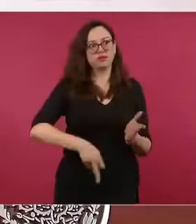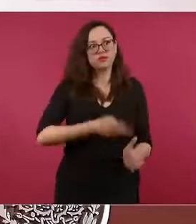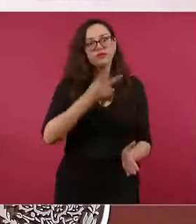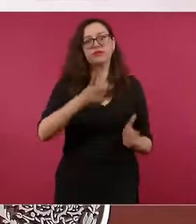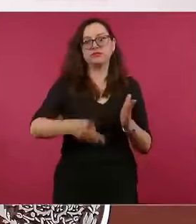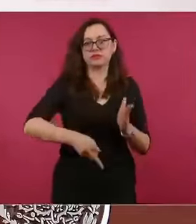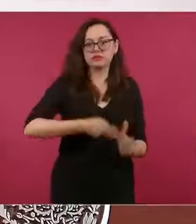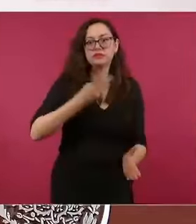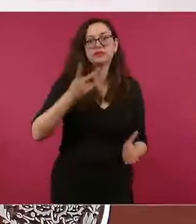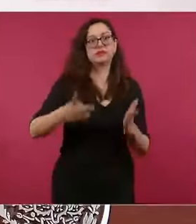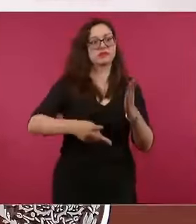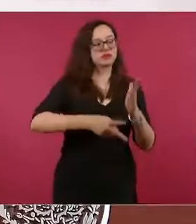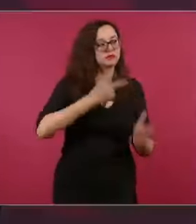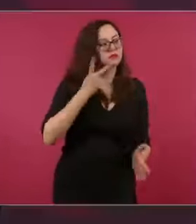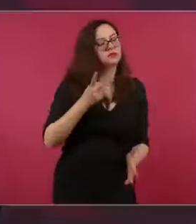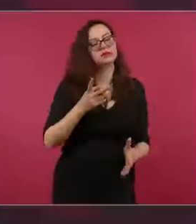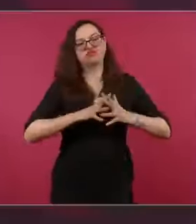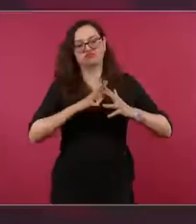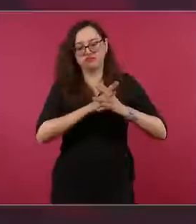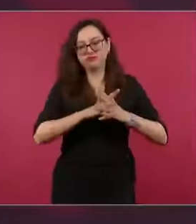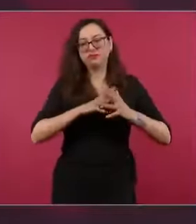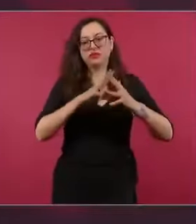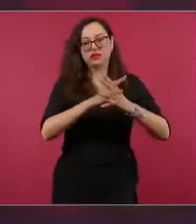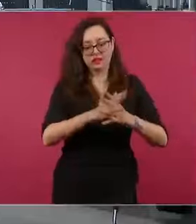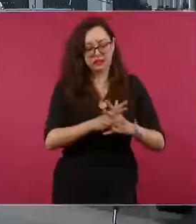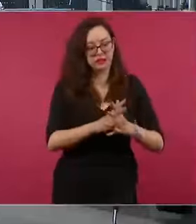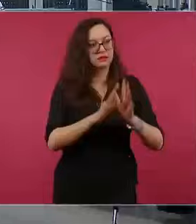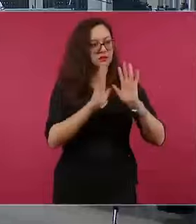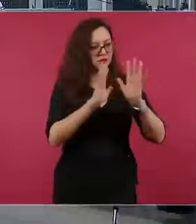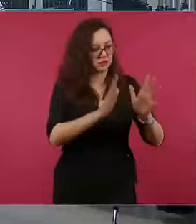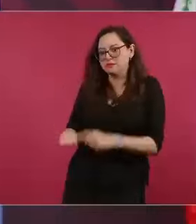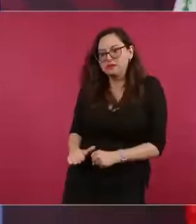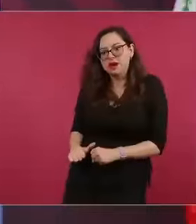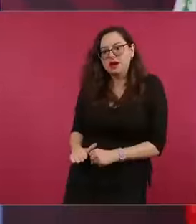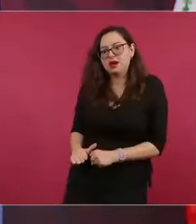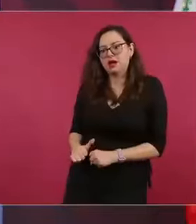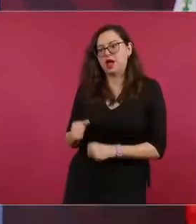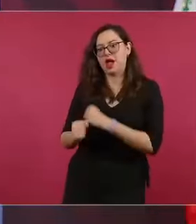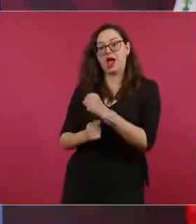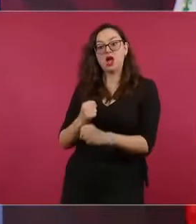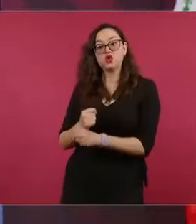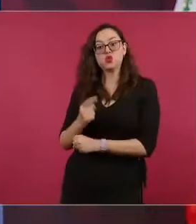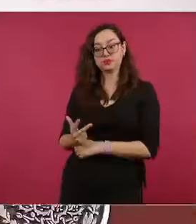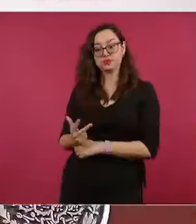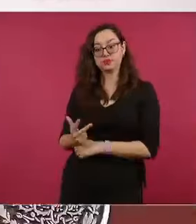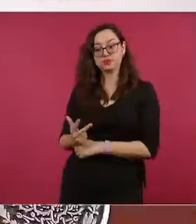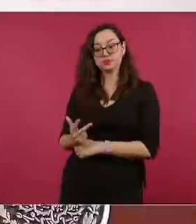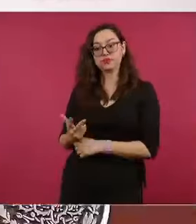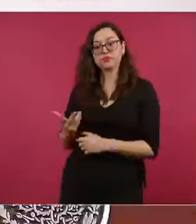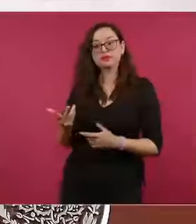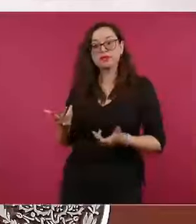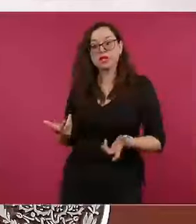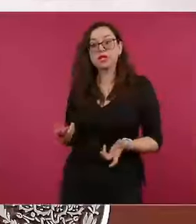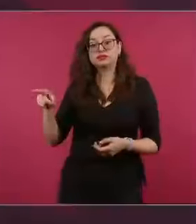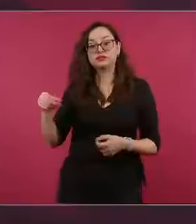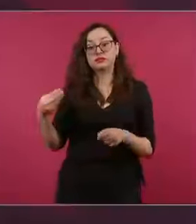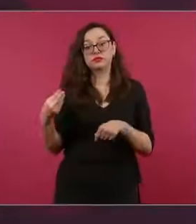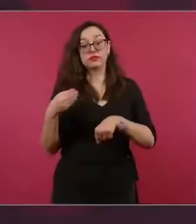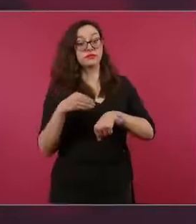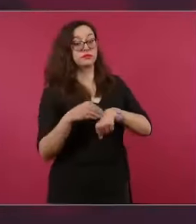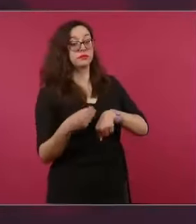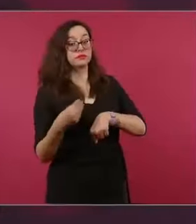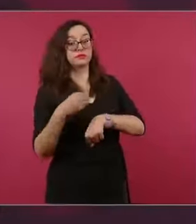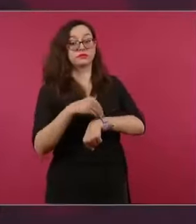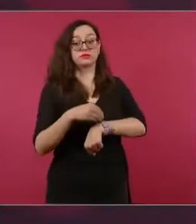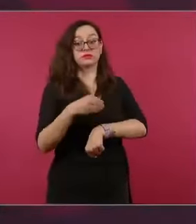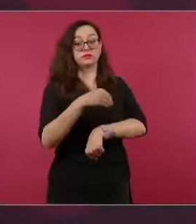España. Se va logrando la independencia y vienen los franceses, 1838. Usan como pretexto que